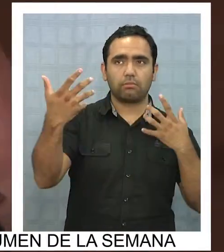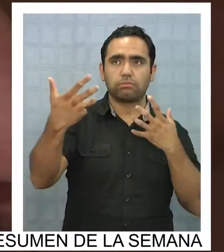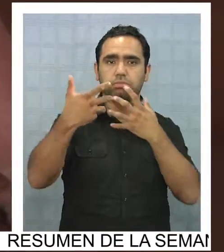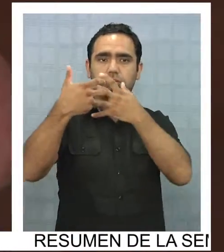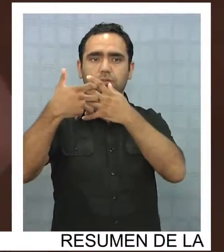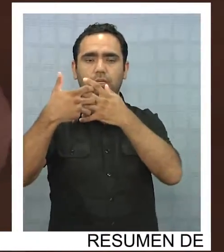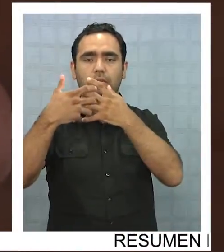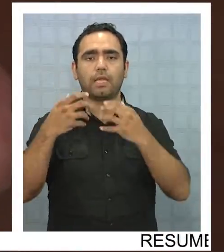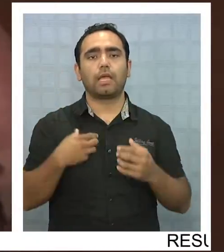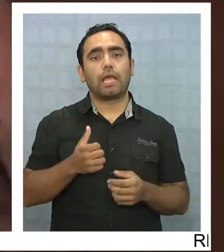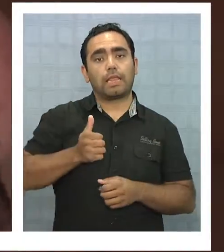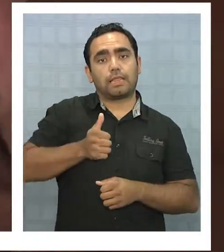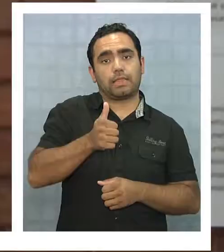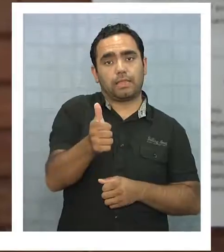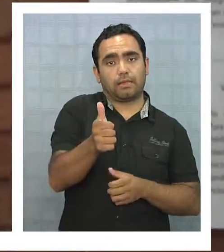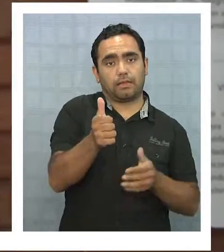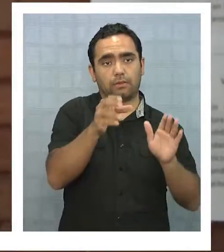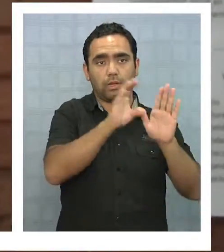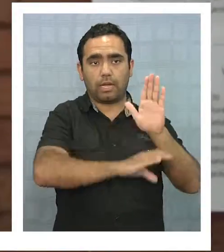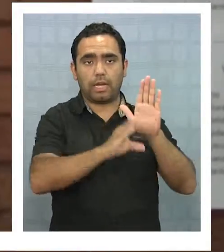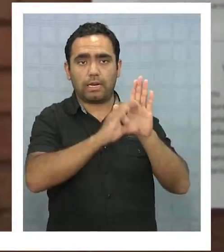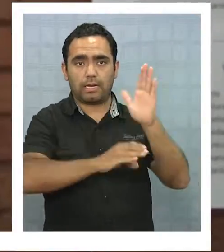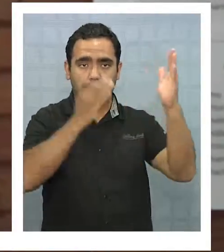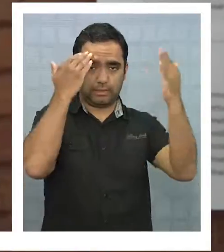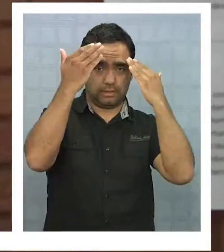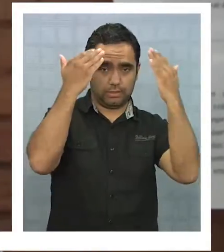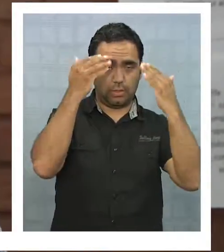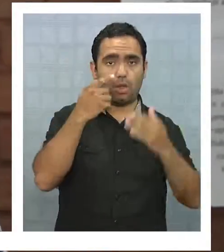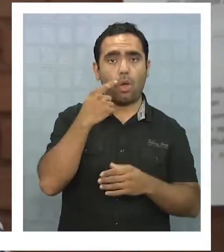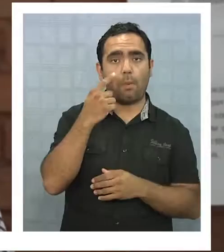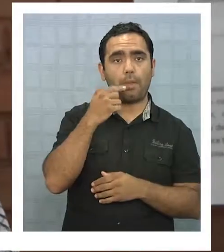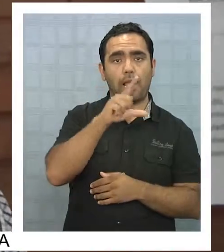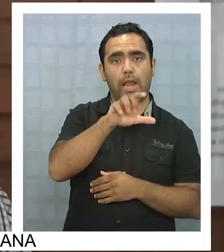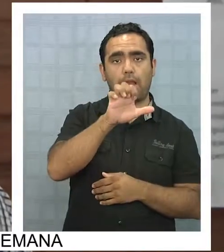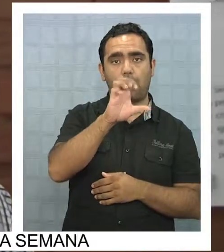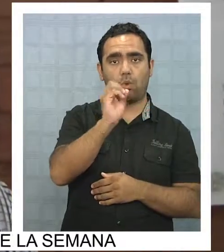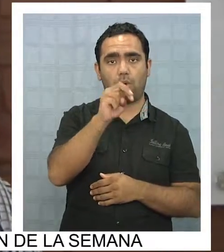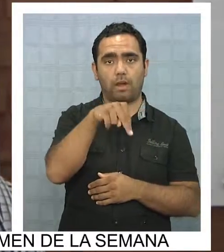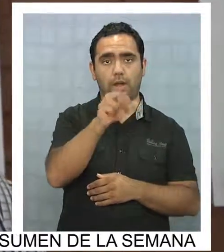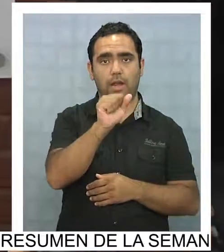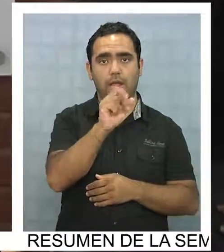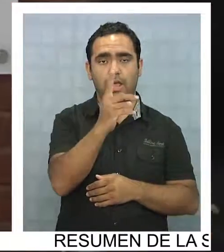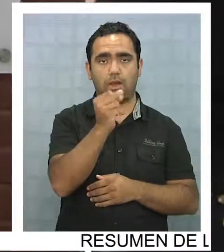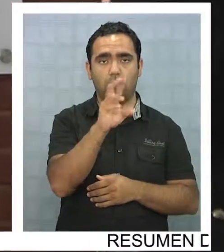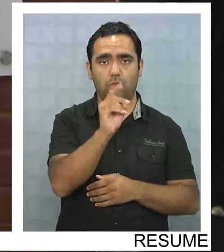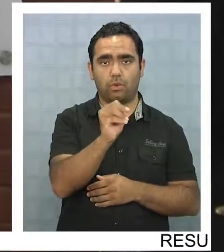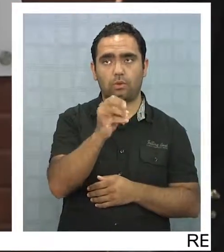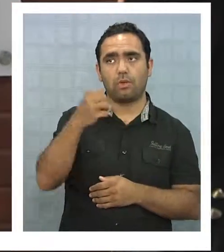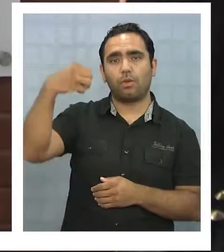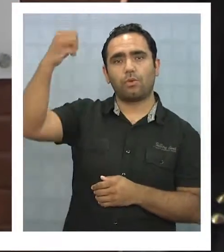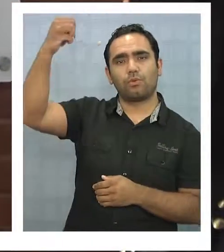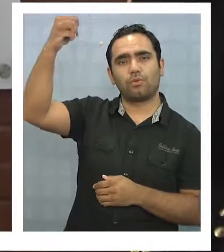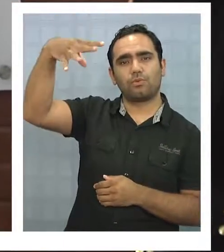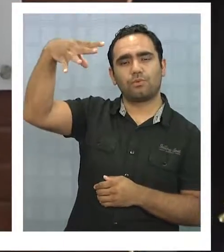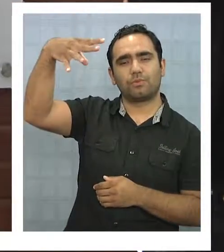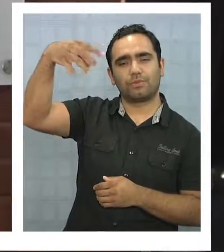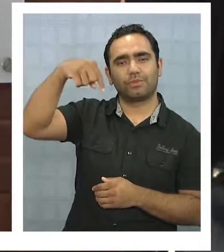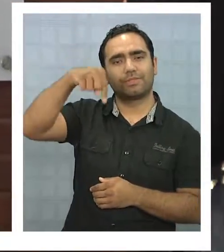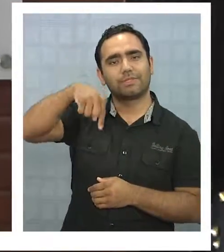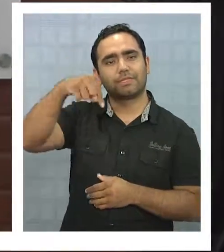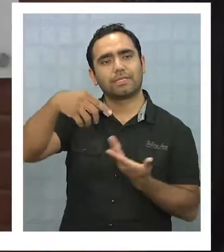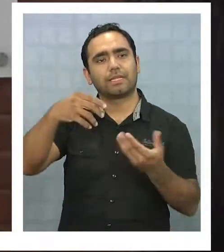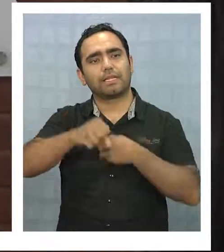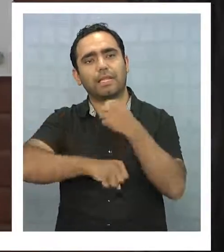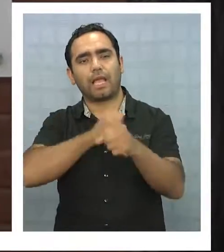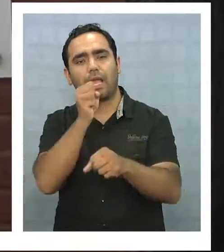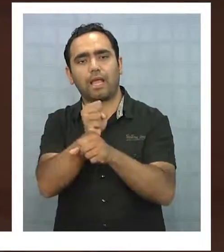carrera de psicología de la Universidad Santo Tomás, Leonardo Hernández, la luz del día y en forma más prolongada, como en esta época del